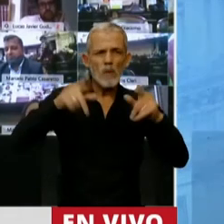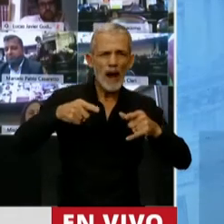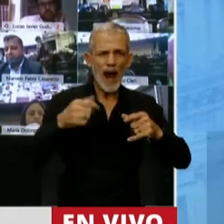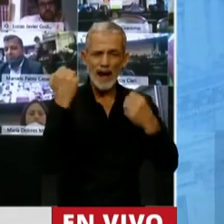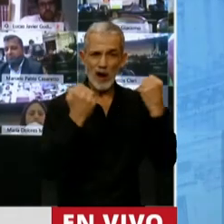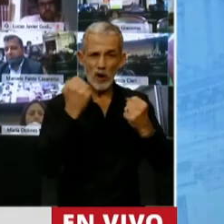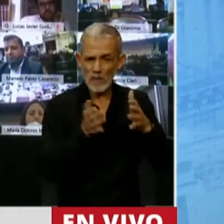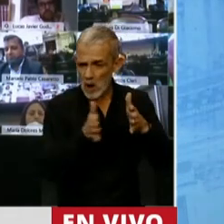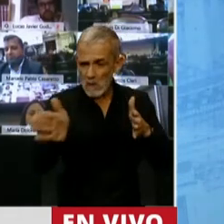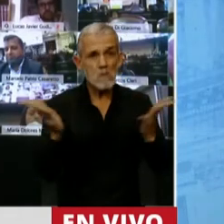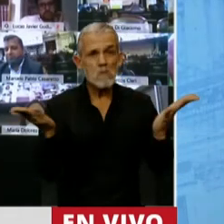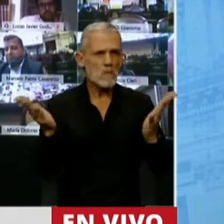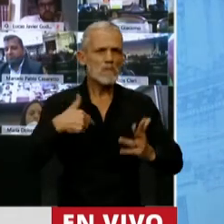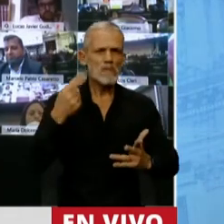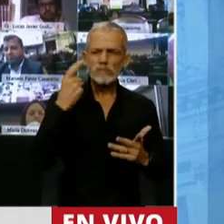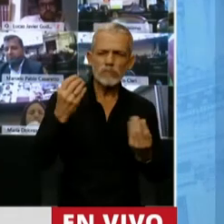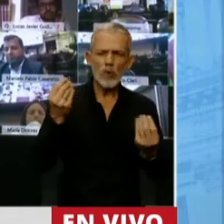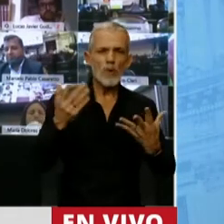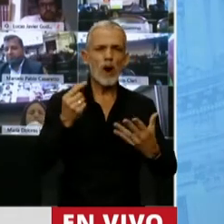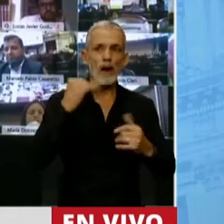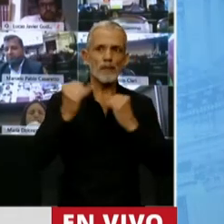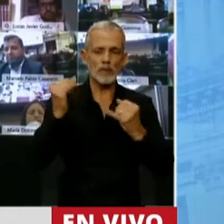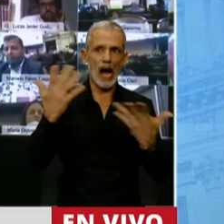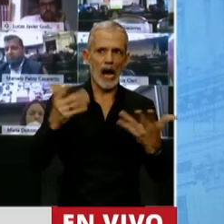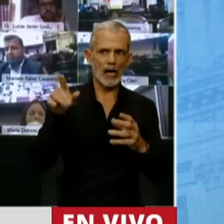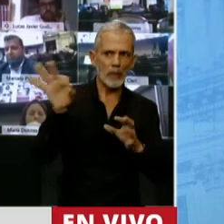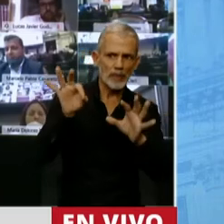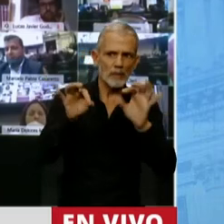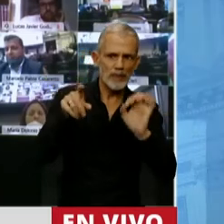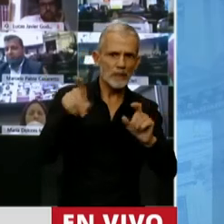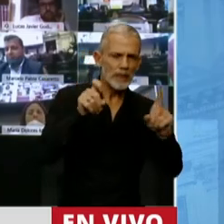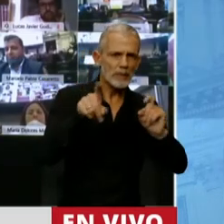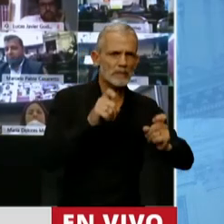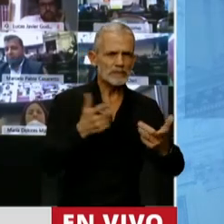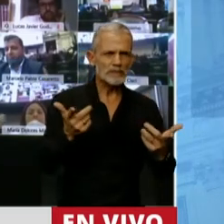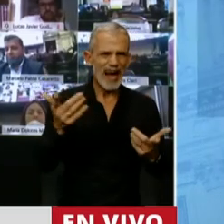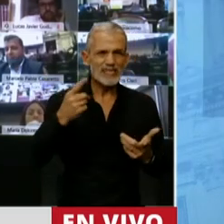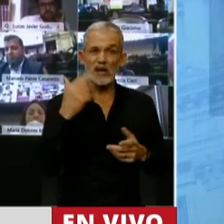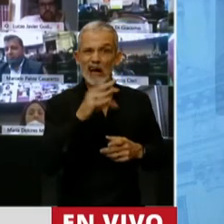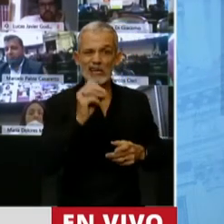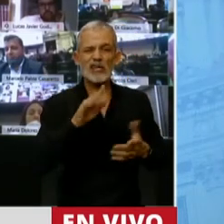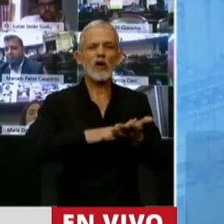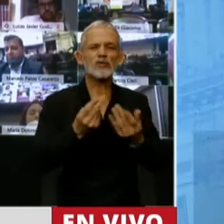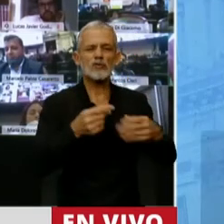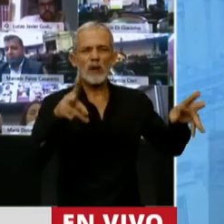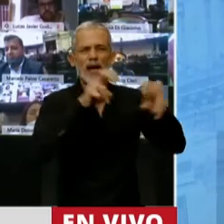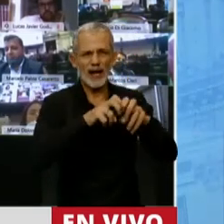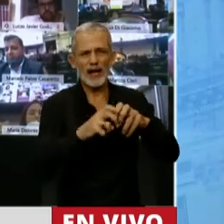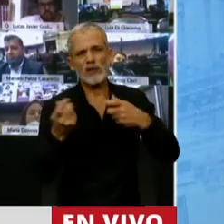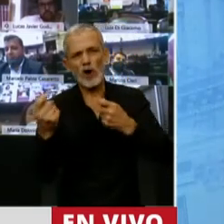económico alternativo, uno lo tiene que deducir desde las distintas argumentaciones que se van haciendo. Entonces, se ha criticado el déficit fiscal